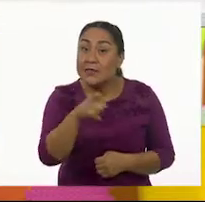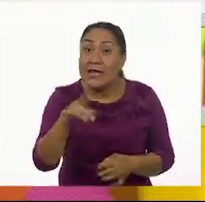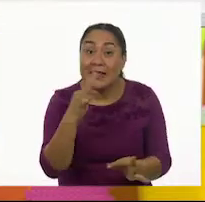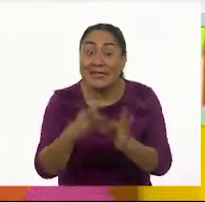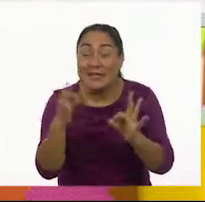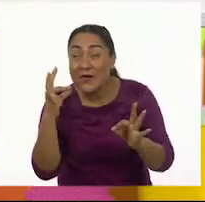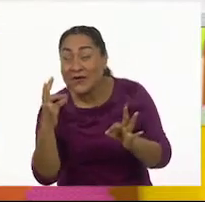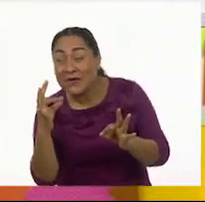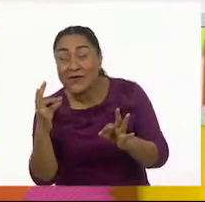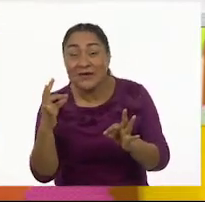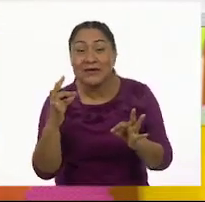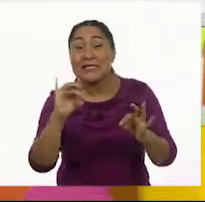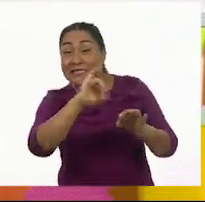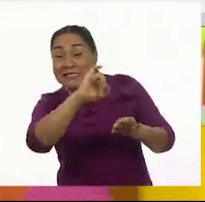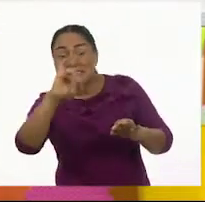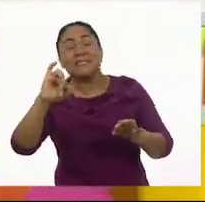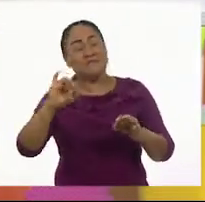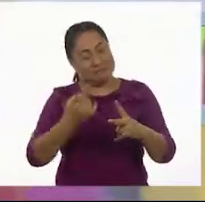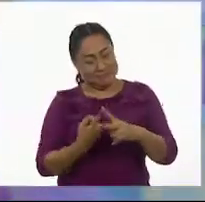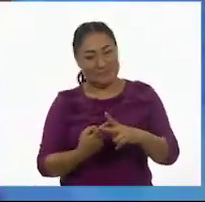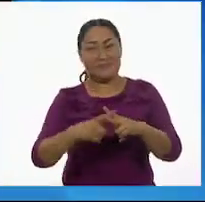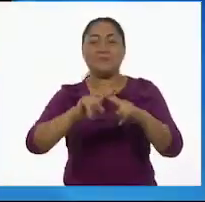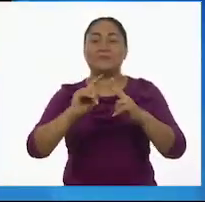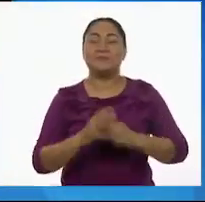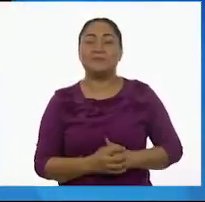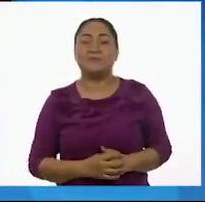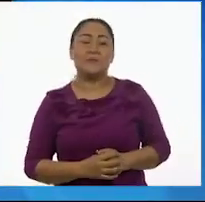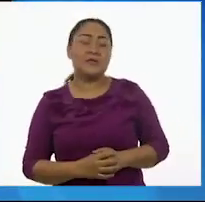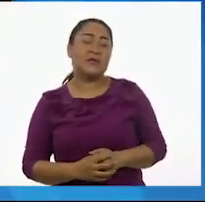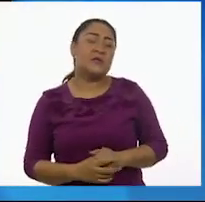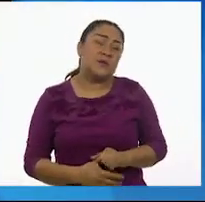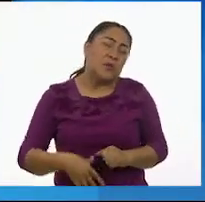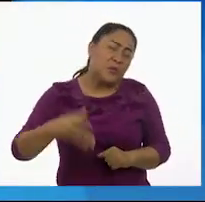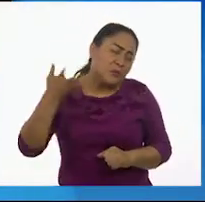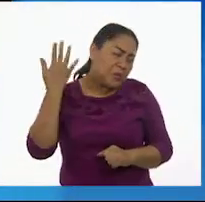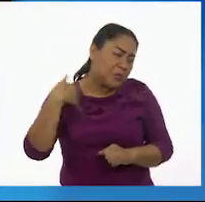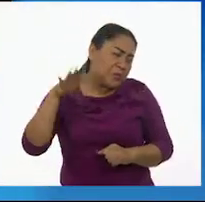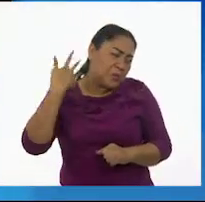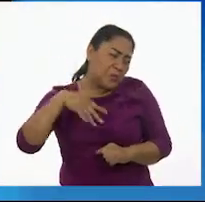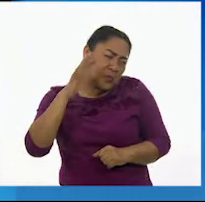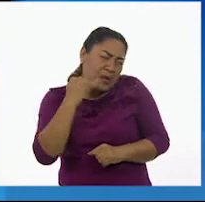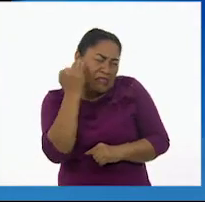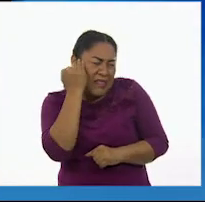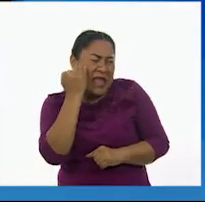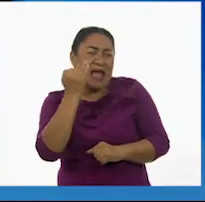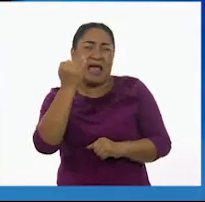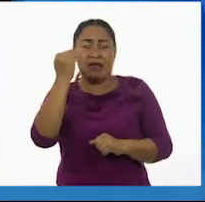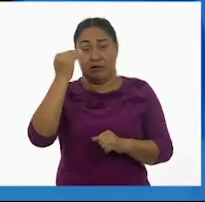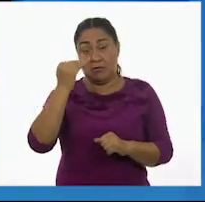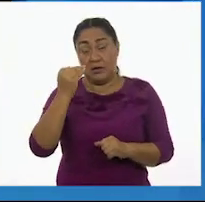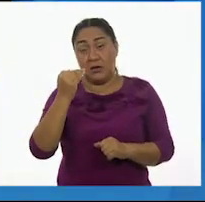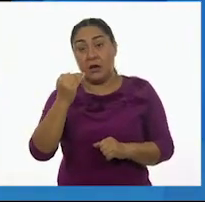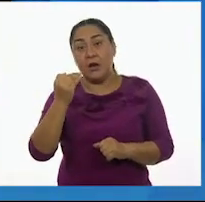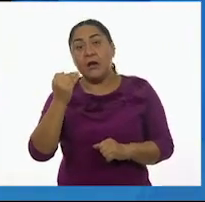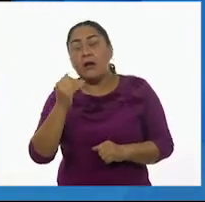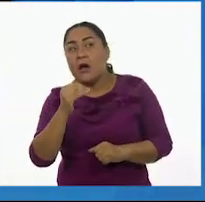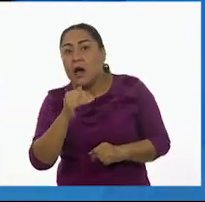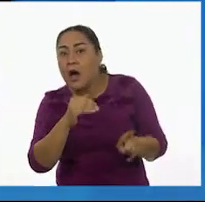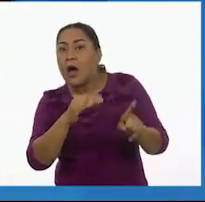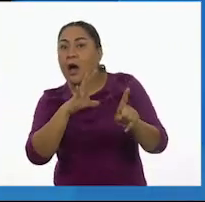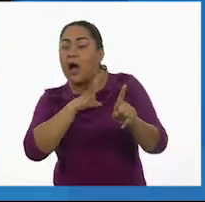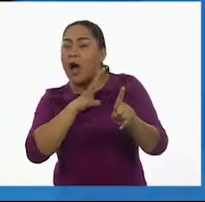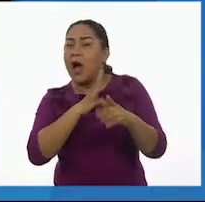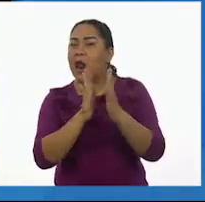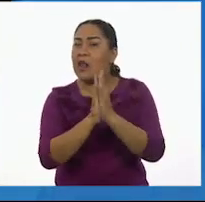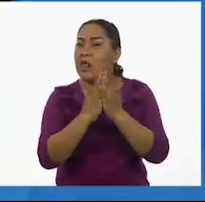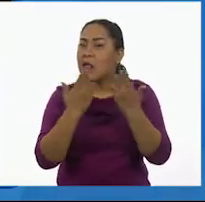¡Sí! Iniciamos. Hace mucho tiempo existió un libro